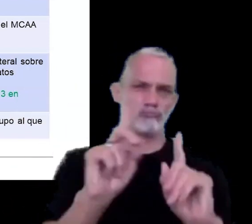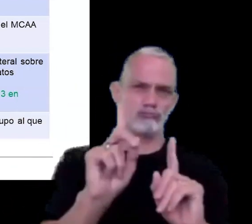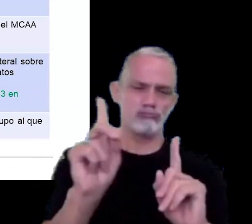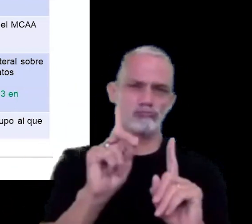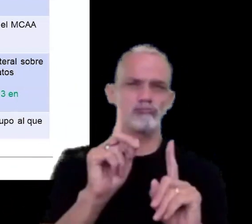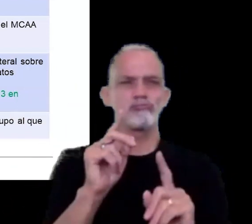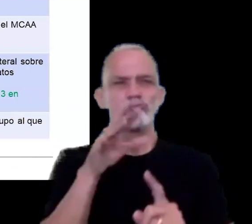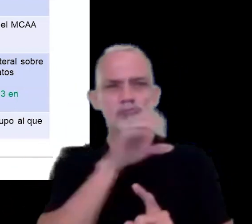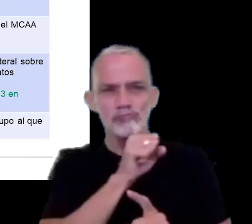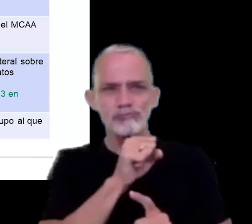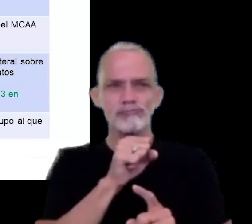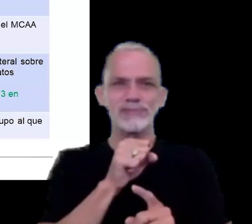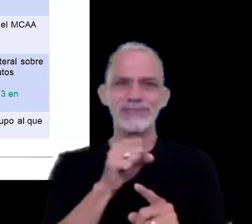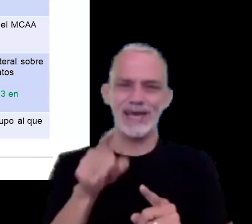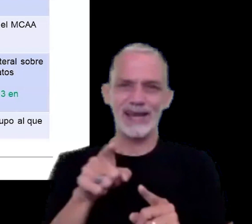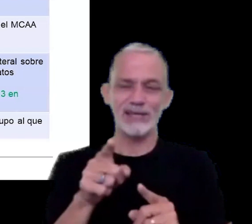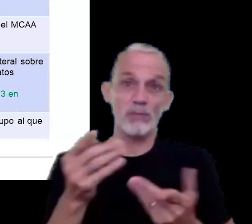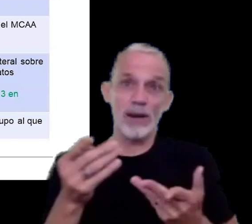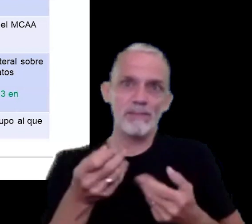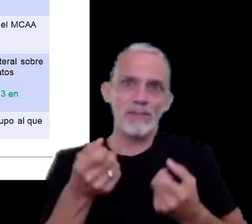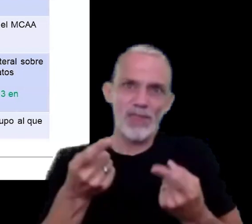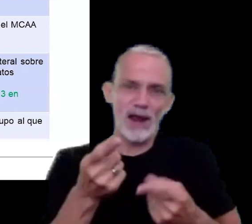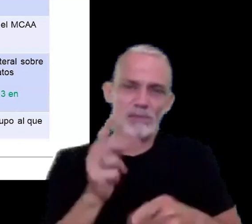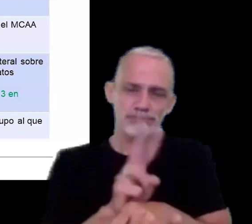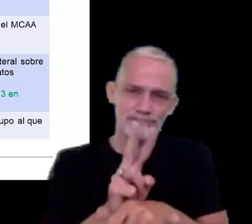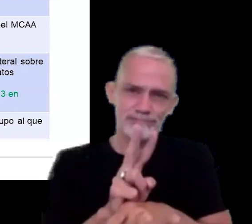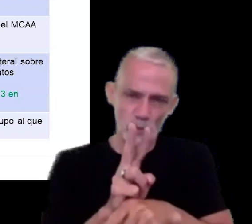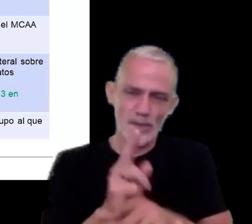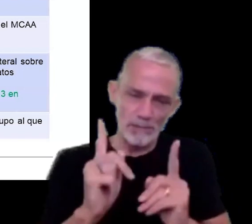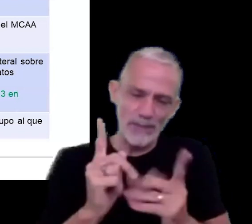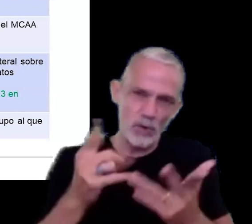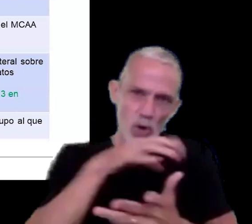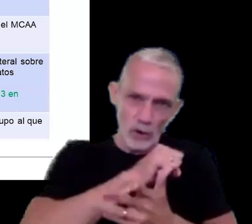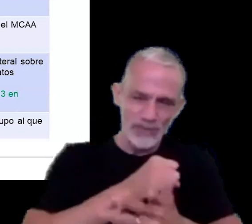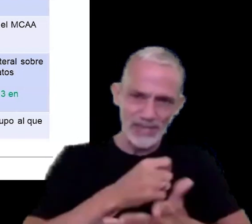la bueno eso mismo ¿verdad?